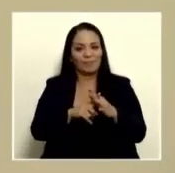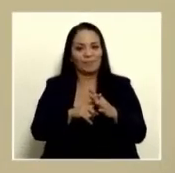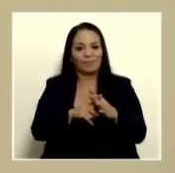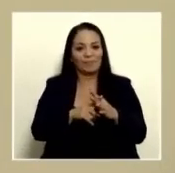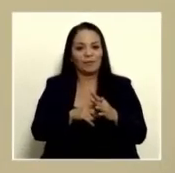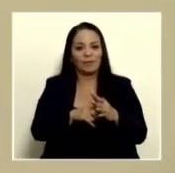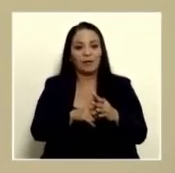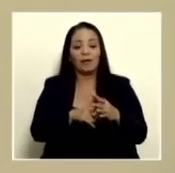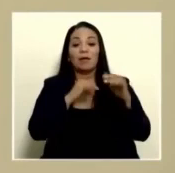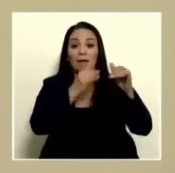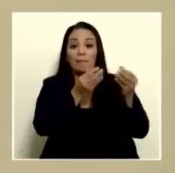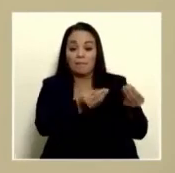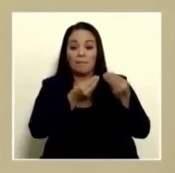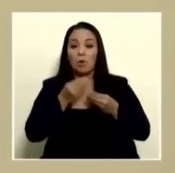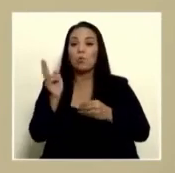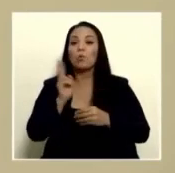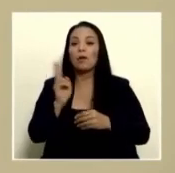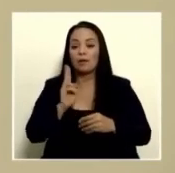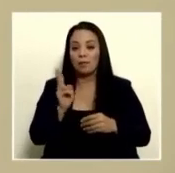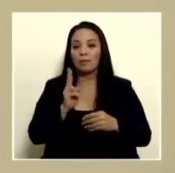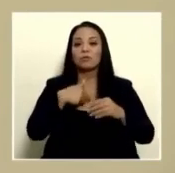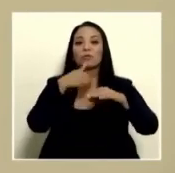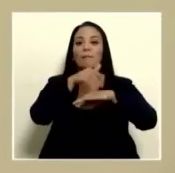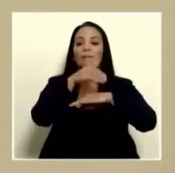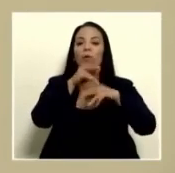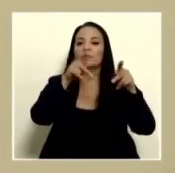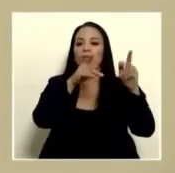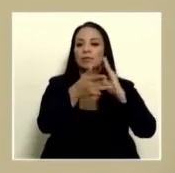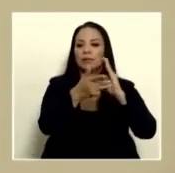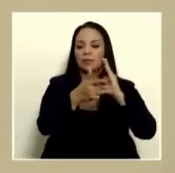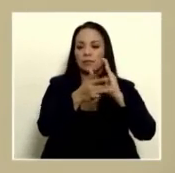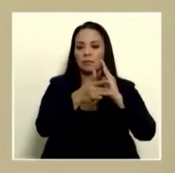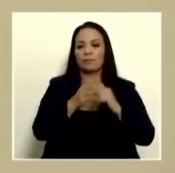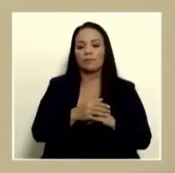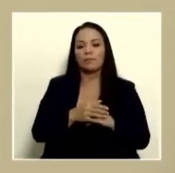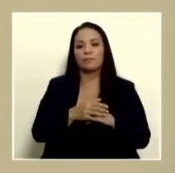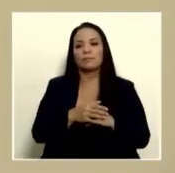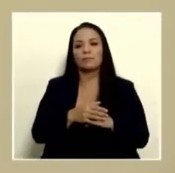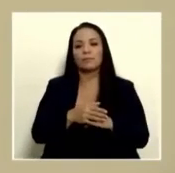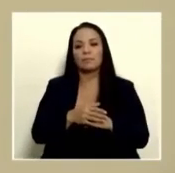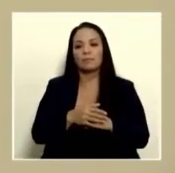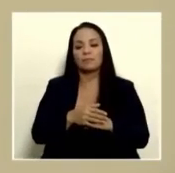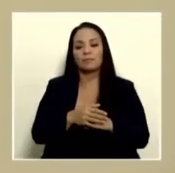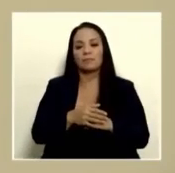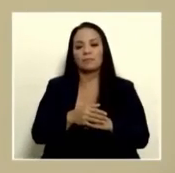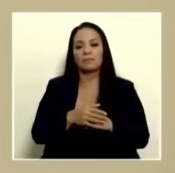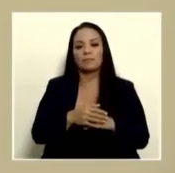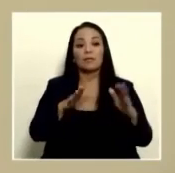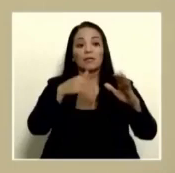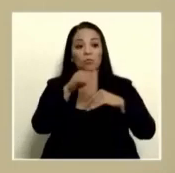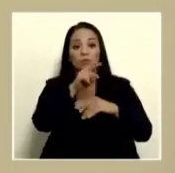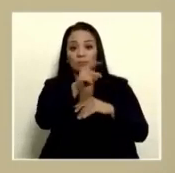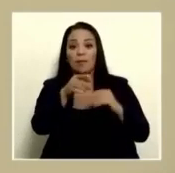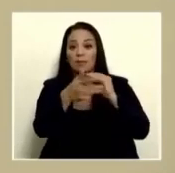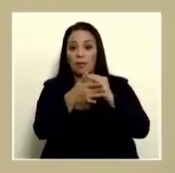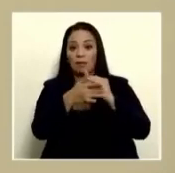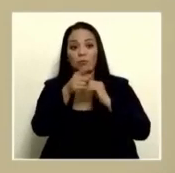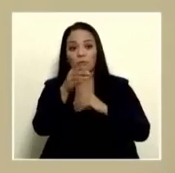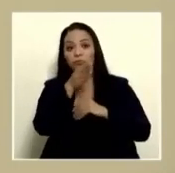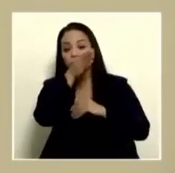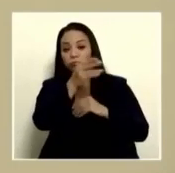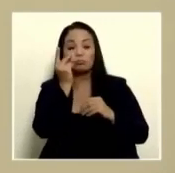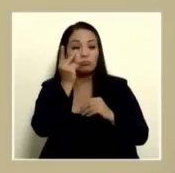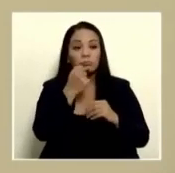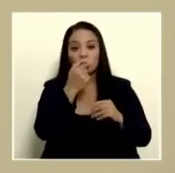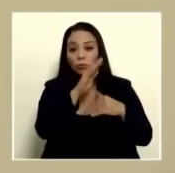llegado que son urgentes he enviado a los técnicos y después de que van los técnicos y me dicen que todo está bien